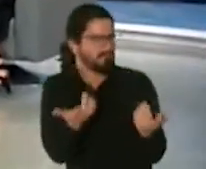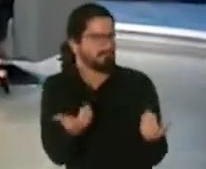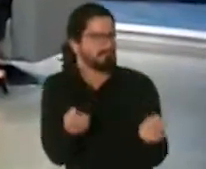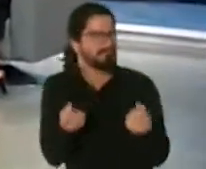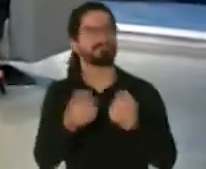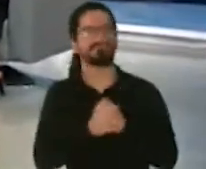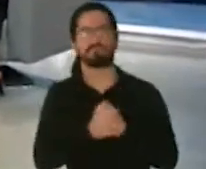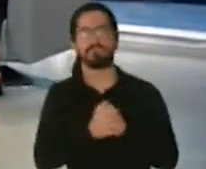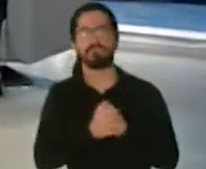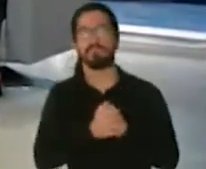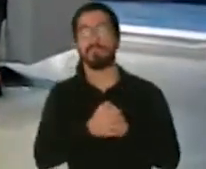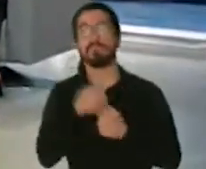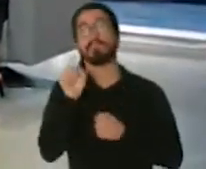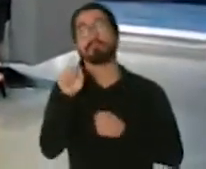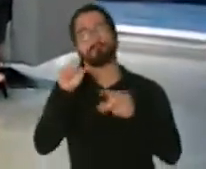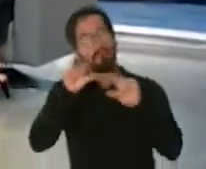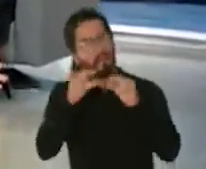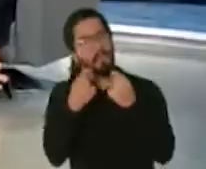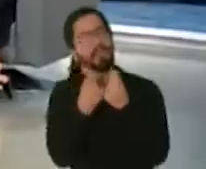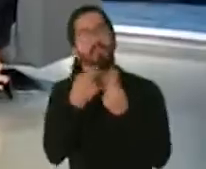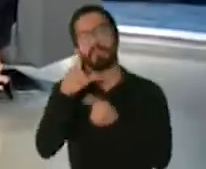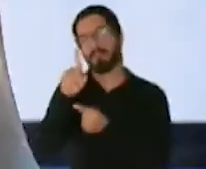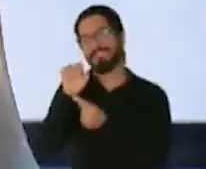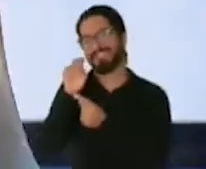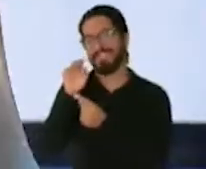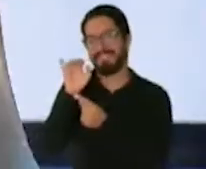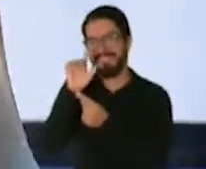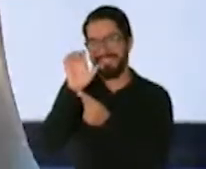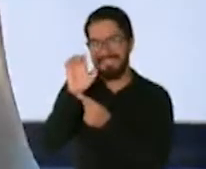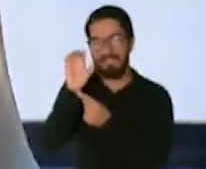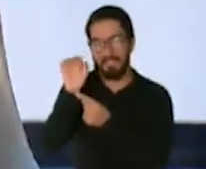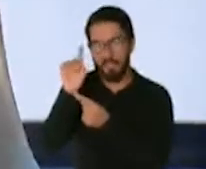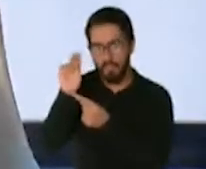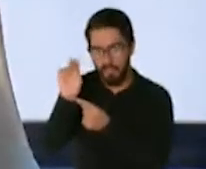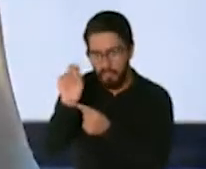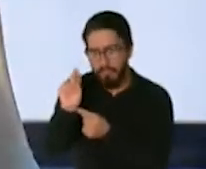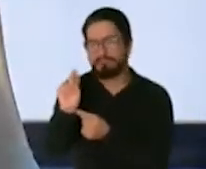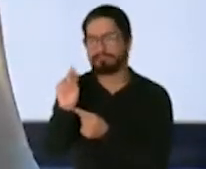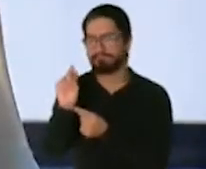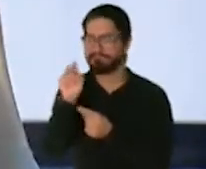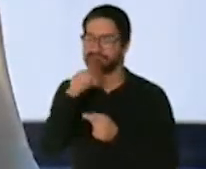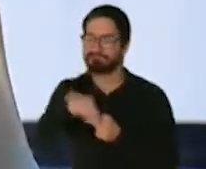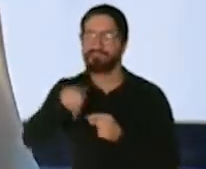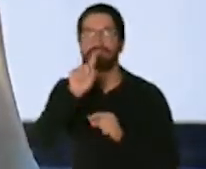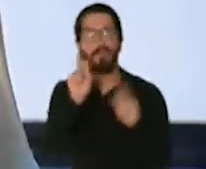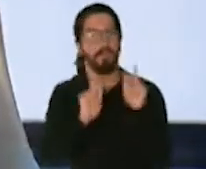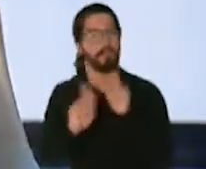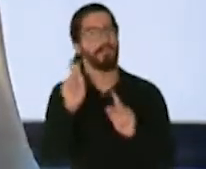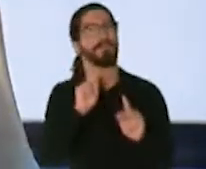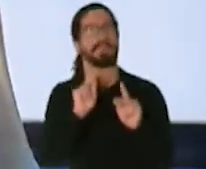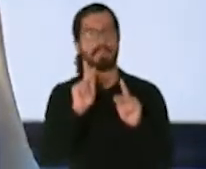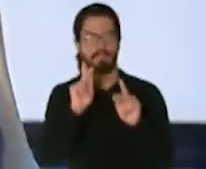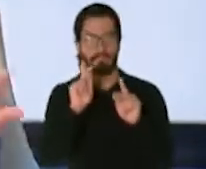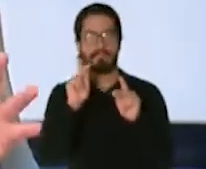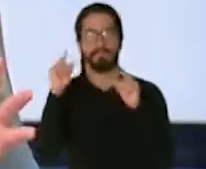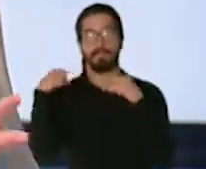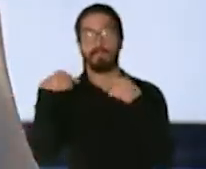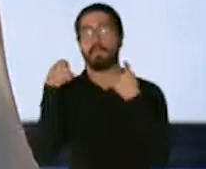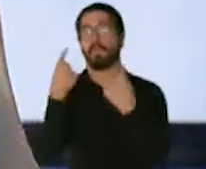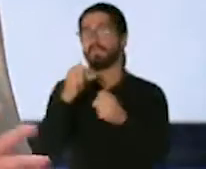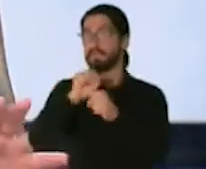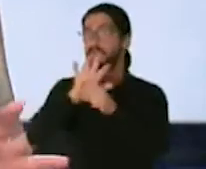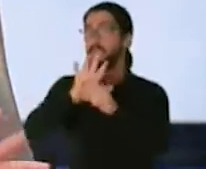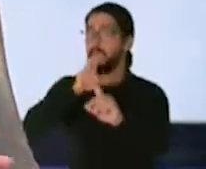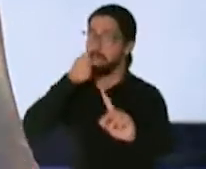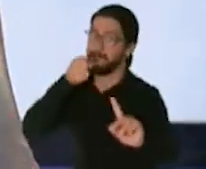¿verdad? el doctor Daniel Colón todos ellos cada uno de ellos han sido personas que han tomado una posición en Puerto Rico bien importante cuando comenzó lo del COVID y cuando